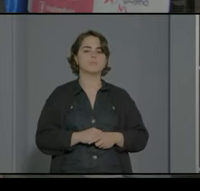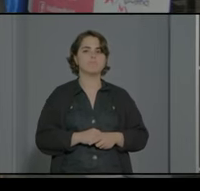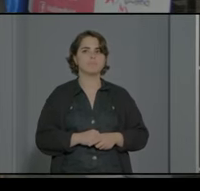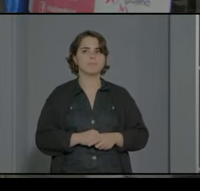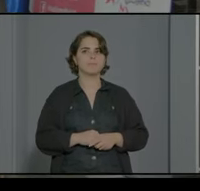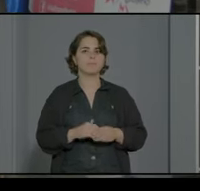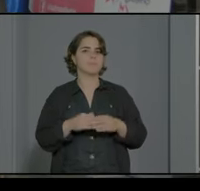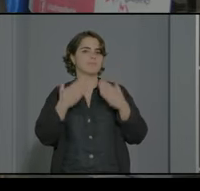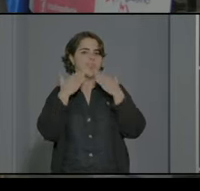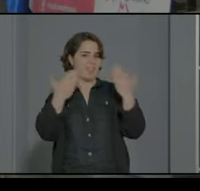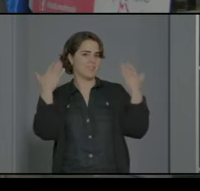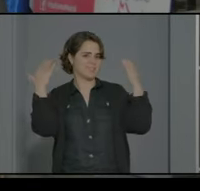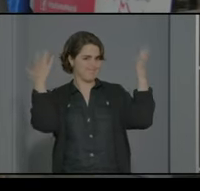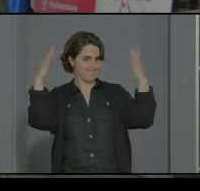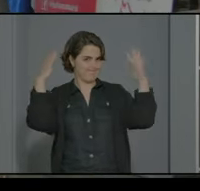muchas gracias